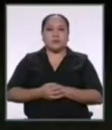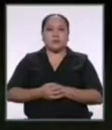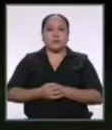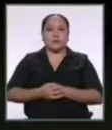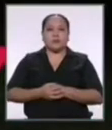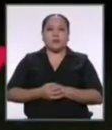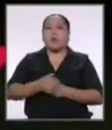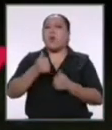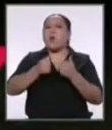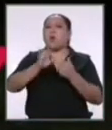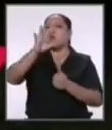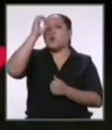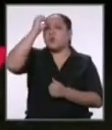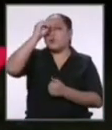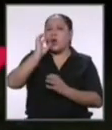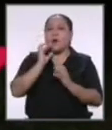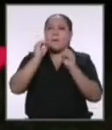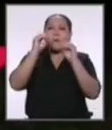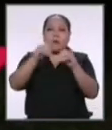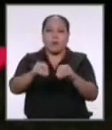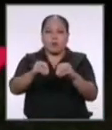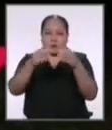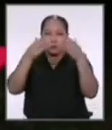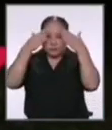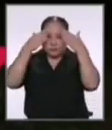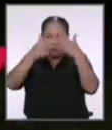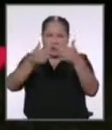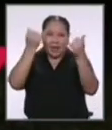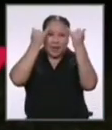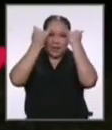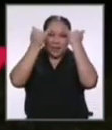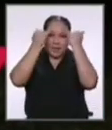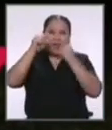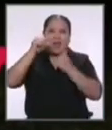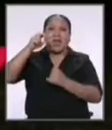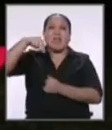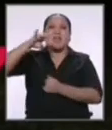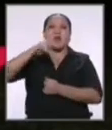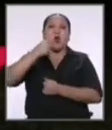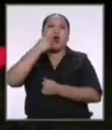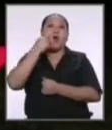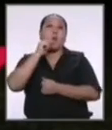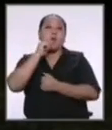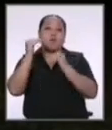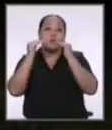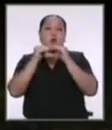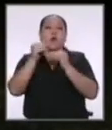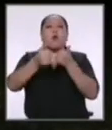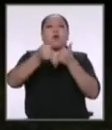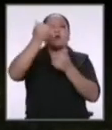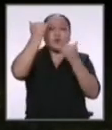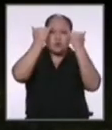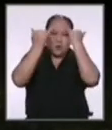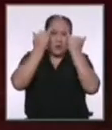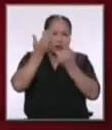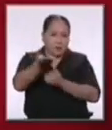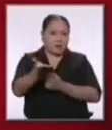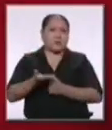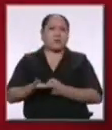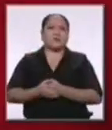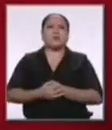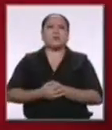¿Qué opinas sobre la implementación del enfoque de género en la currícula nacional y cuáles son sus propuestas al respecto?